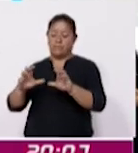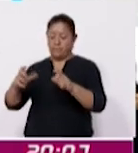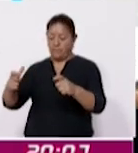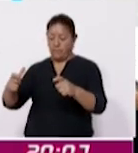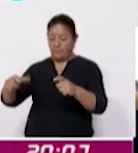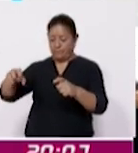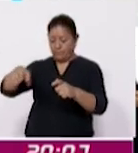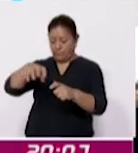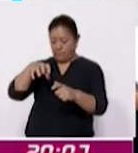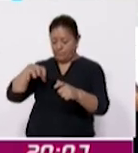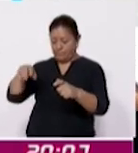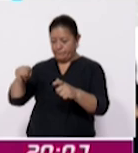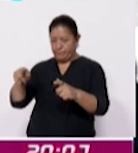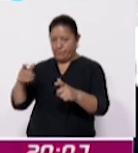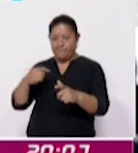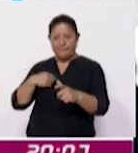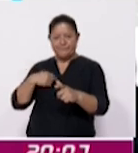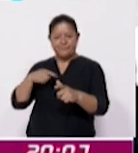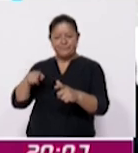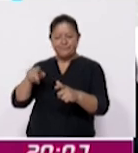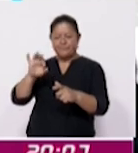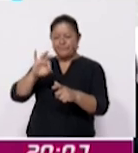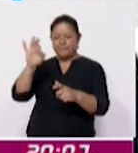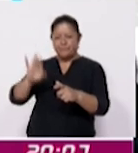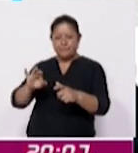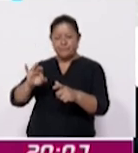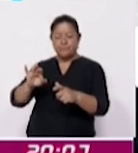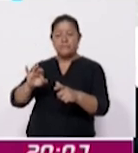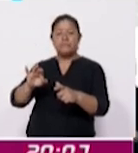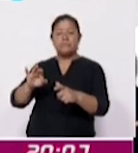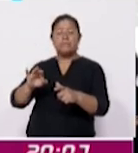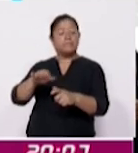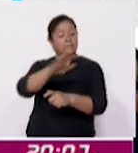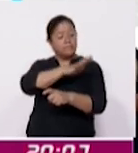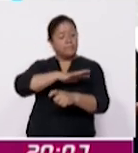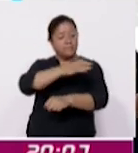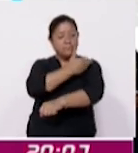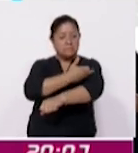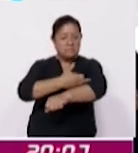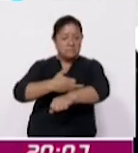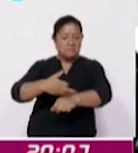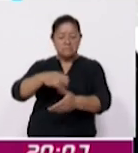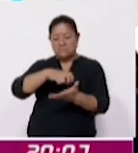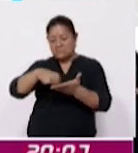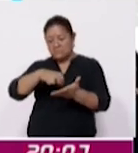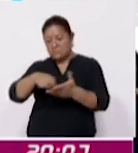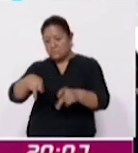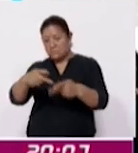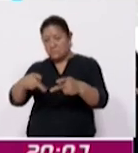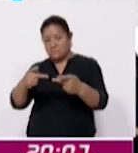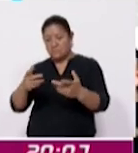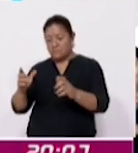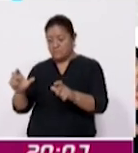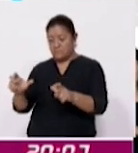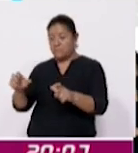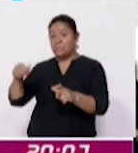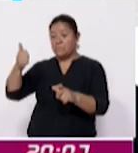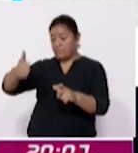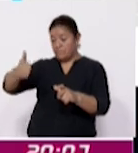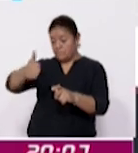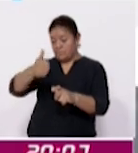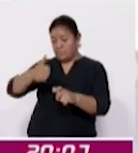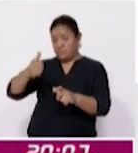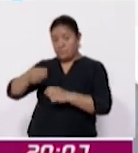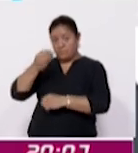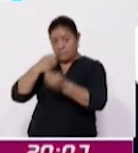porcentaje del gasto le dedican las familias, los hogares, los consumidores, qué porcentaje le dedicamos a cada uno de los productos